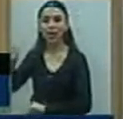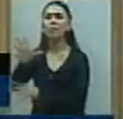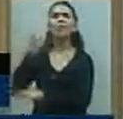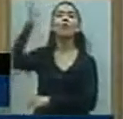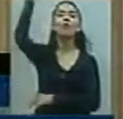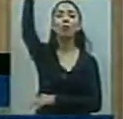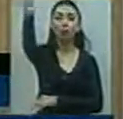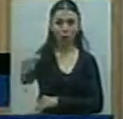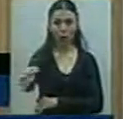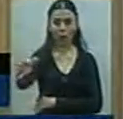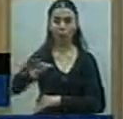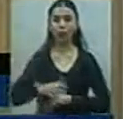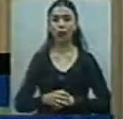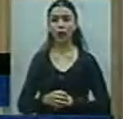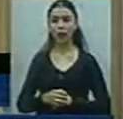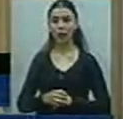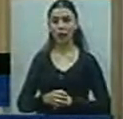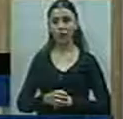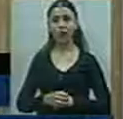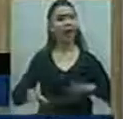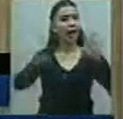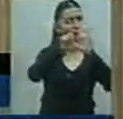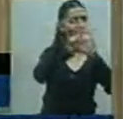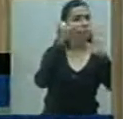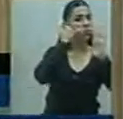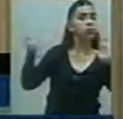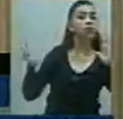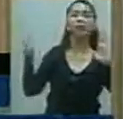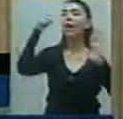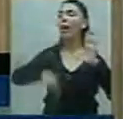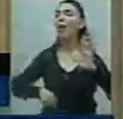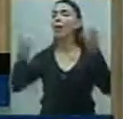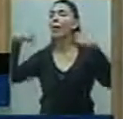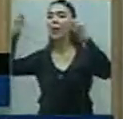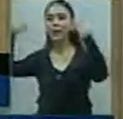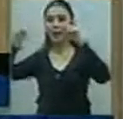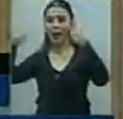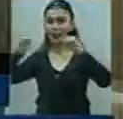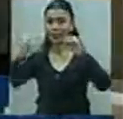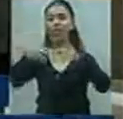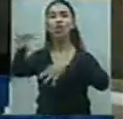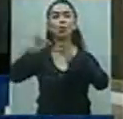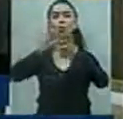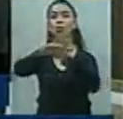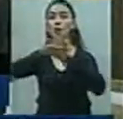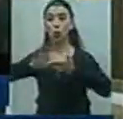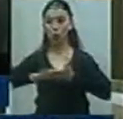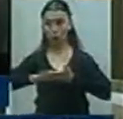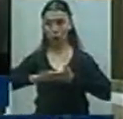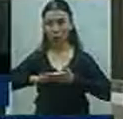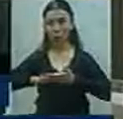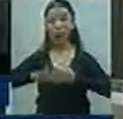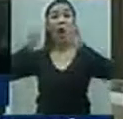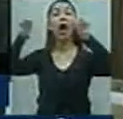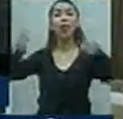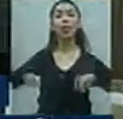en forma concreta. Ya terminó la parte declamativa, ahora estamos ejecutando a través de este programa. La de que todos tomaban conocimiento,